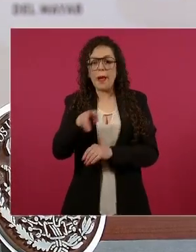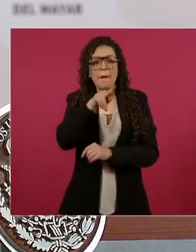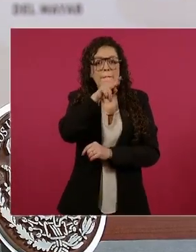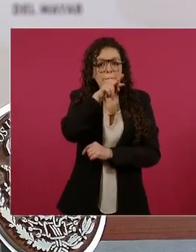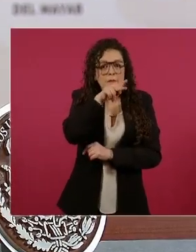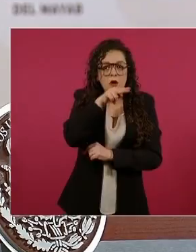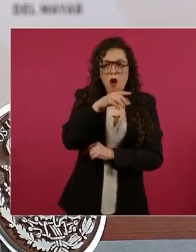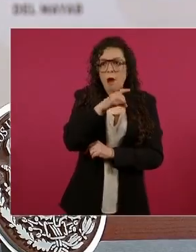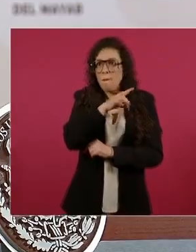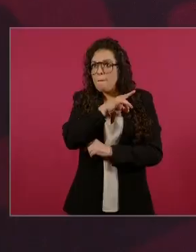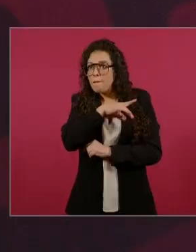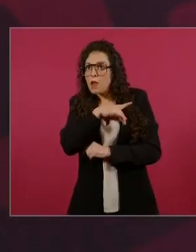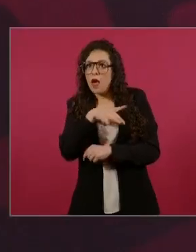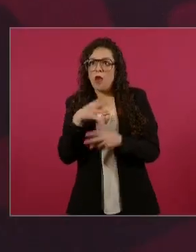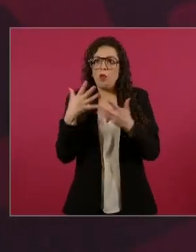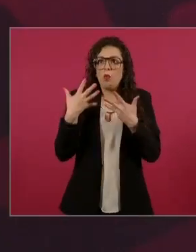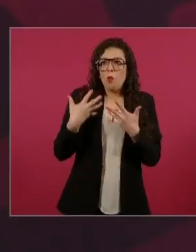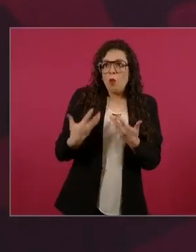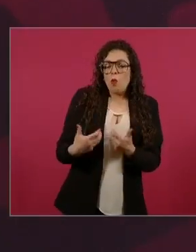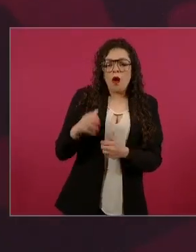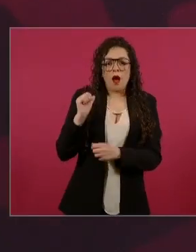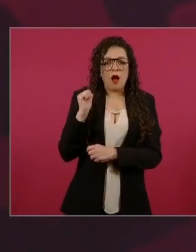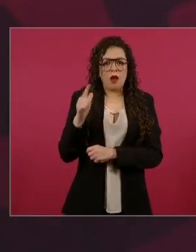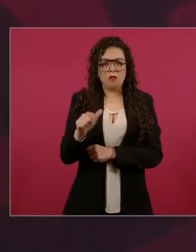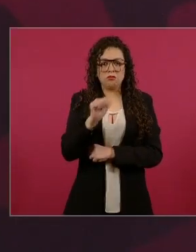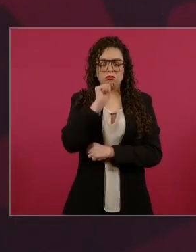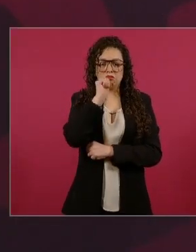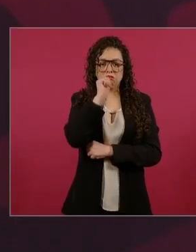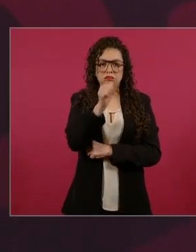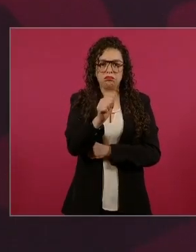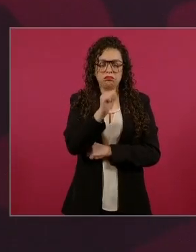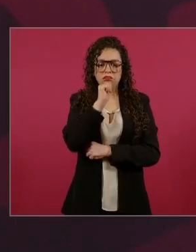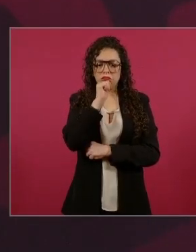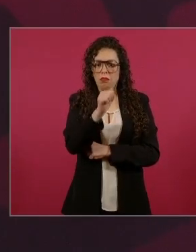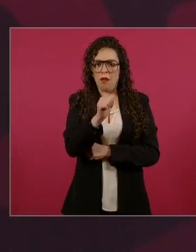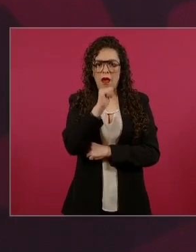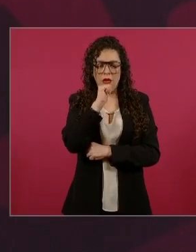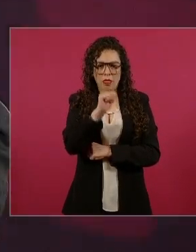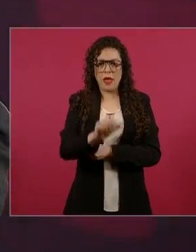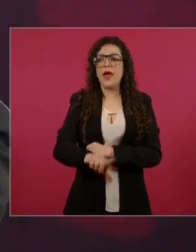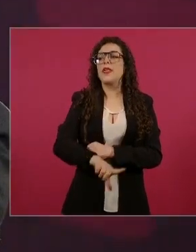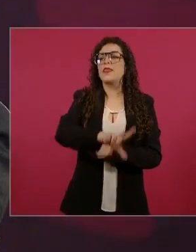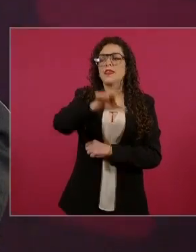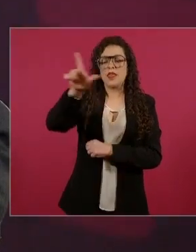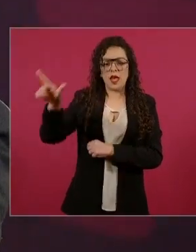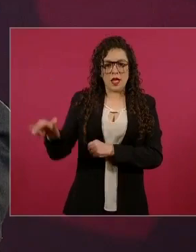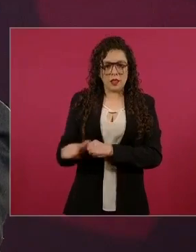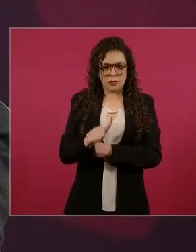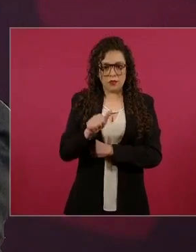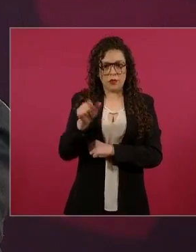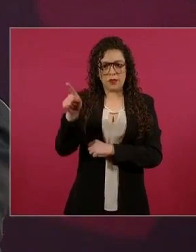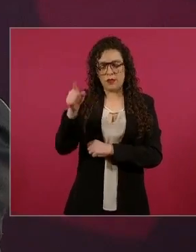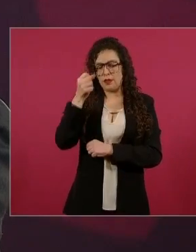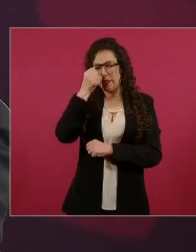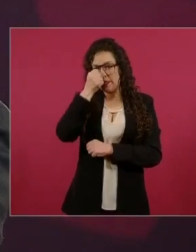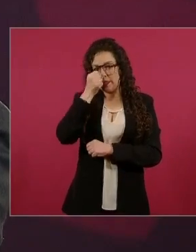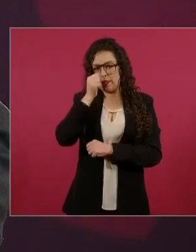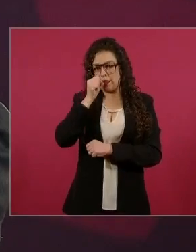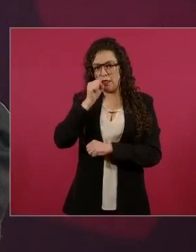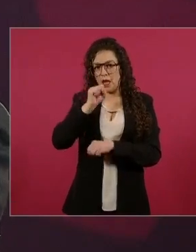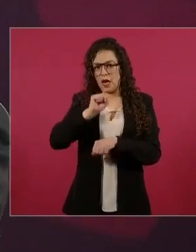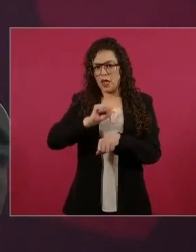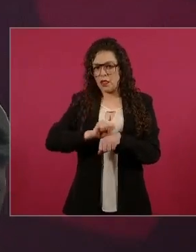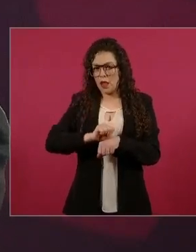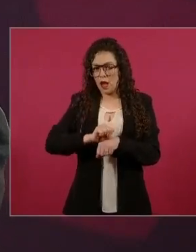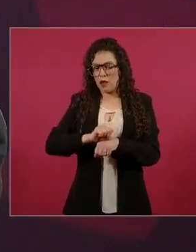Y ya va a venir el secretario de Hacienda con los subsecretarios, creo que la